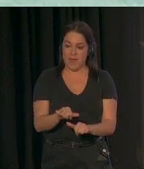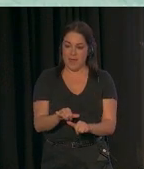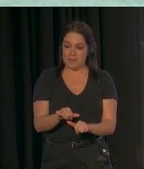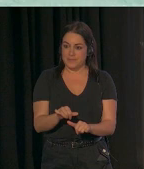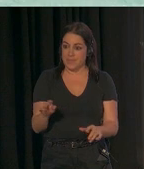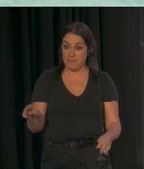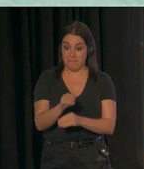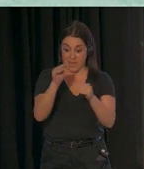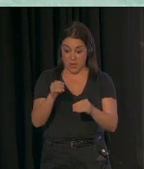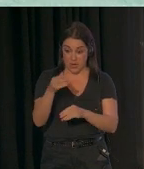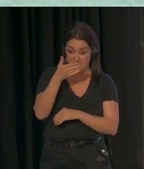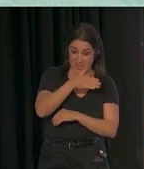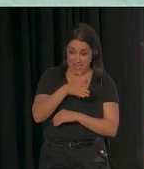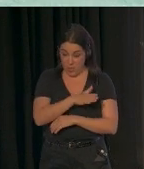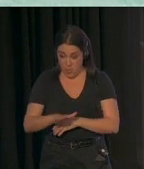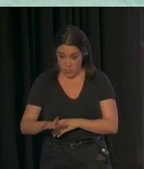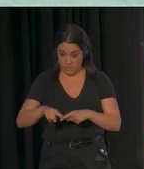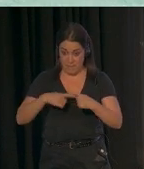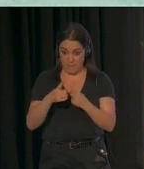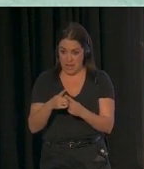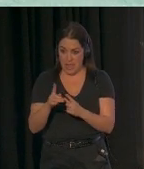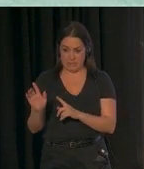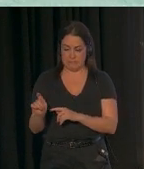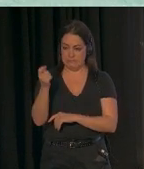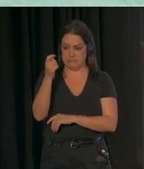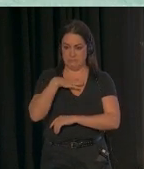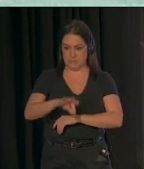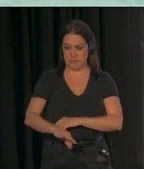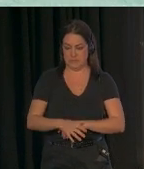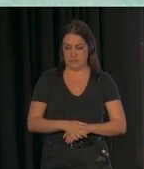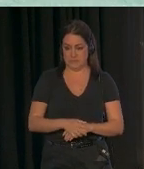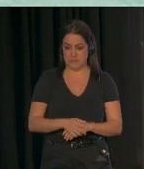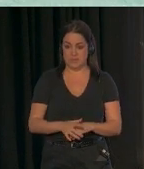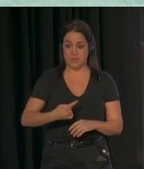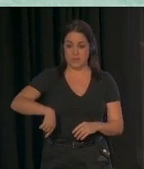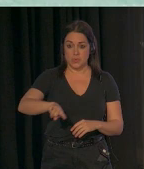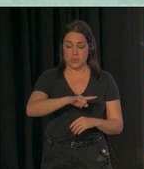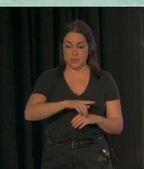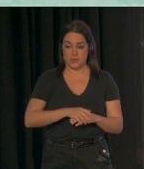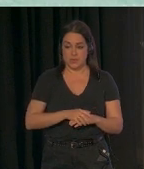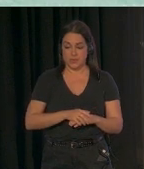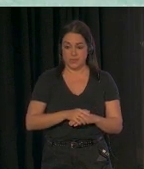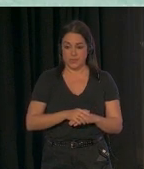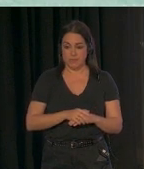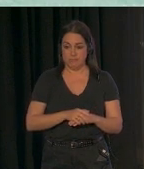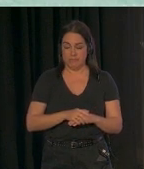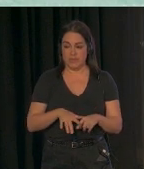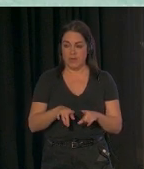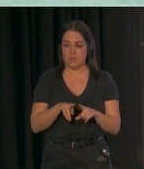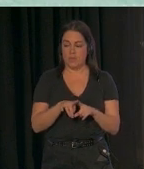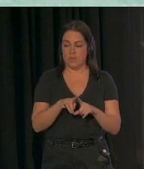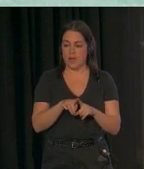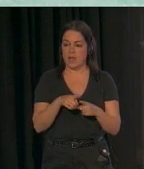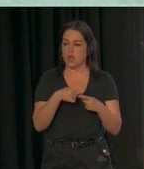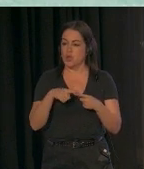mejor para sus hijos y para su familia. Así que tenemos varias claves del